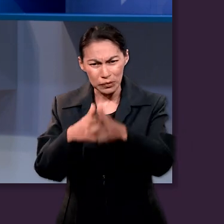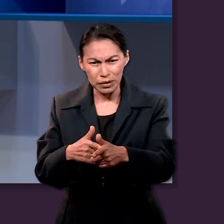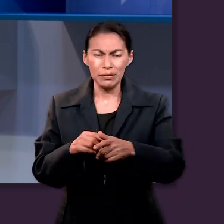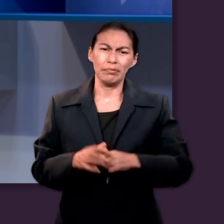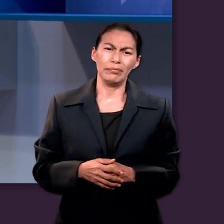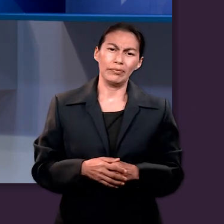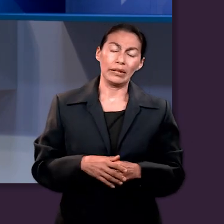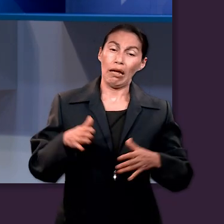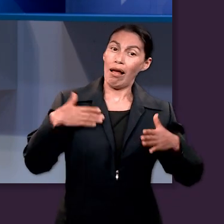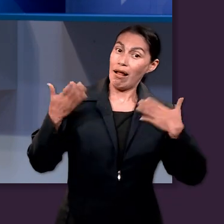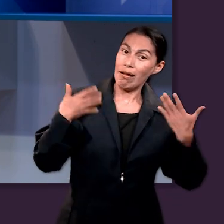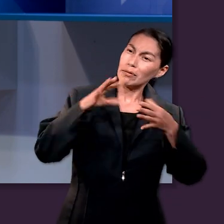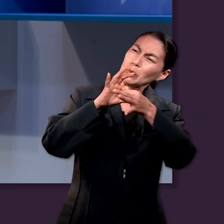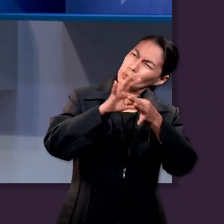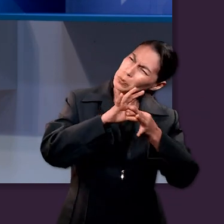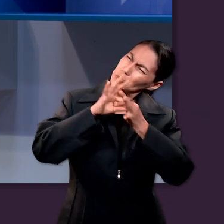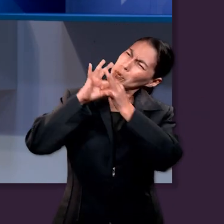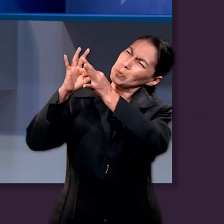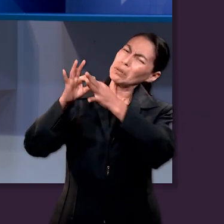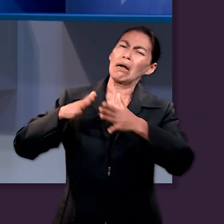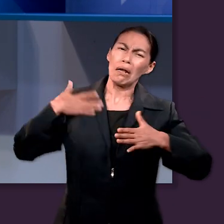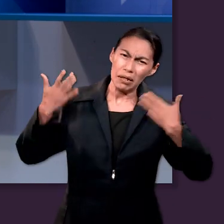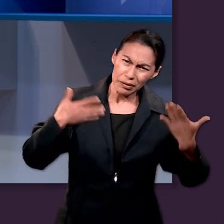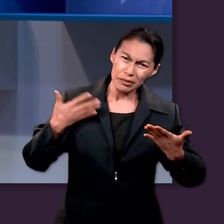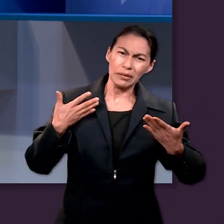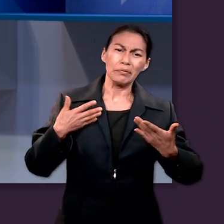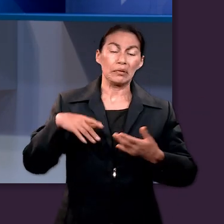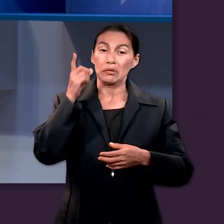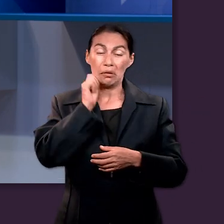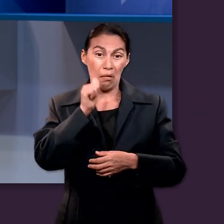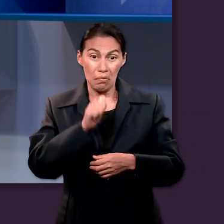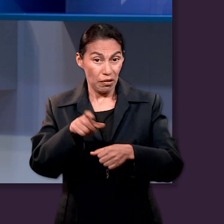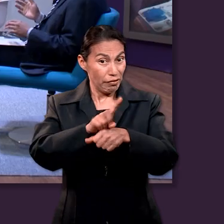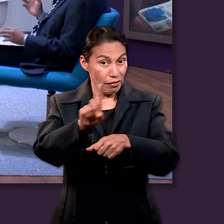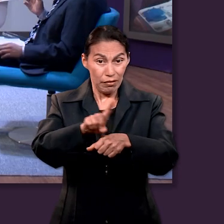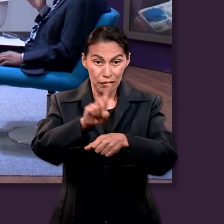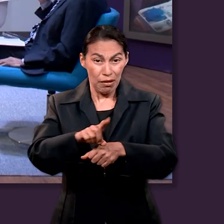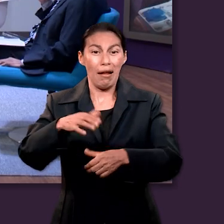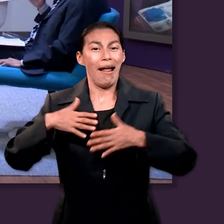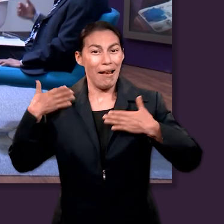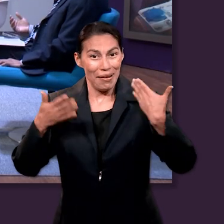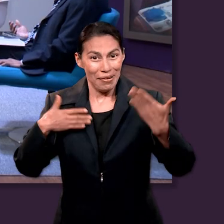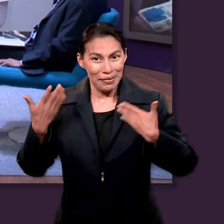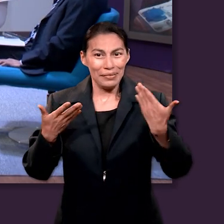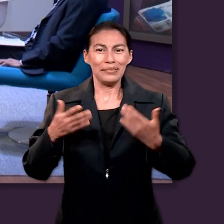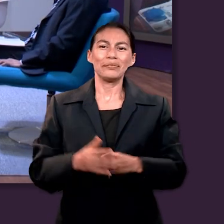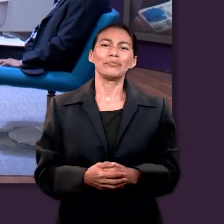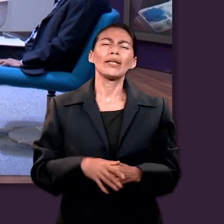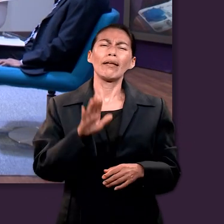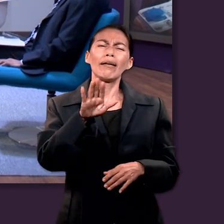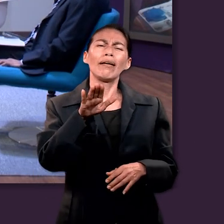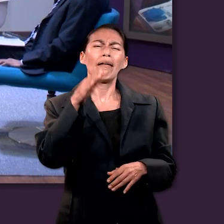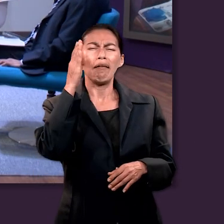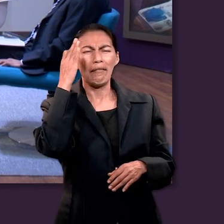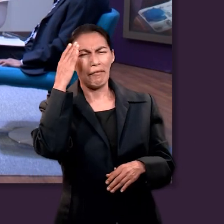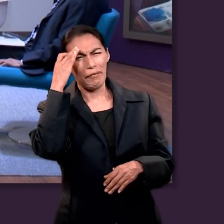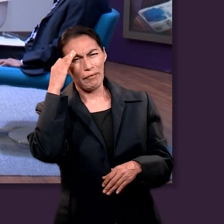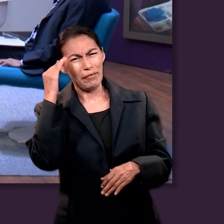en el Señor siempre. Alégrense todos los días. Y lo insiste. Tal vez aquí, fíjate que me hizo recordar una experiencia